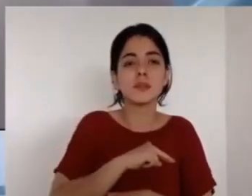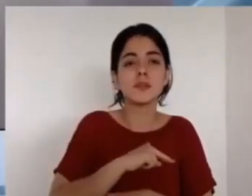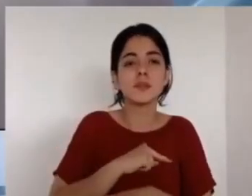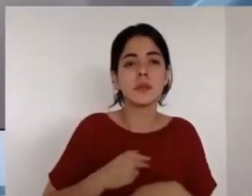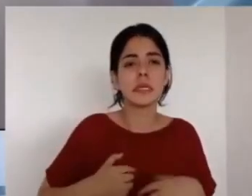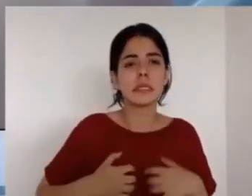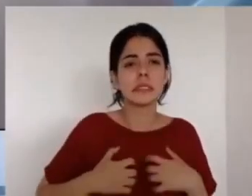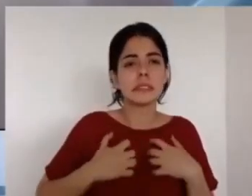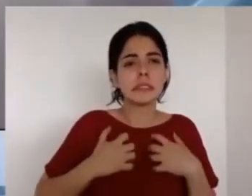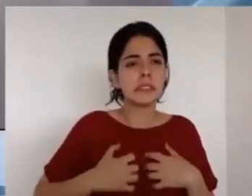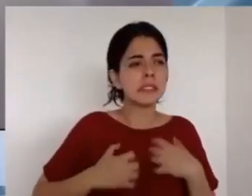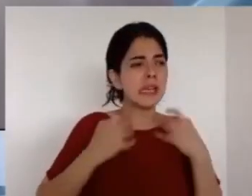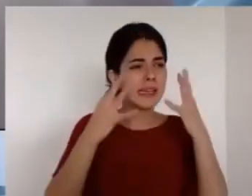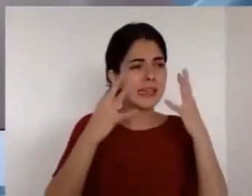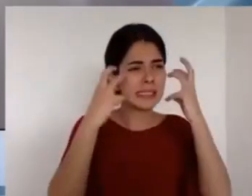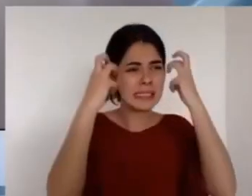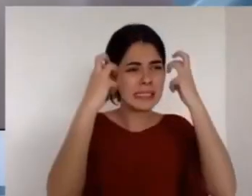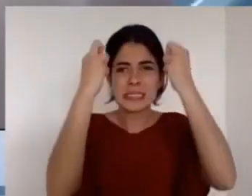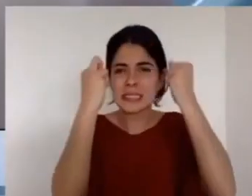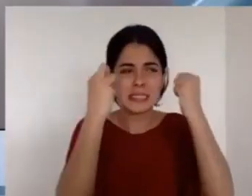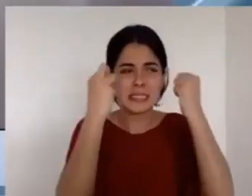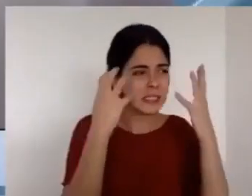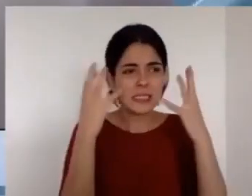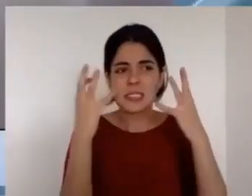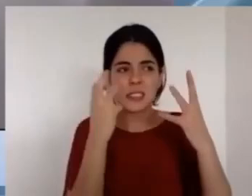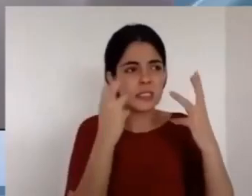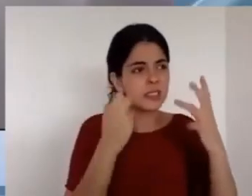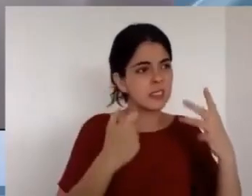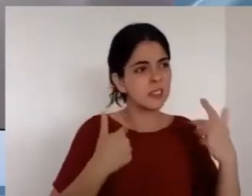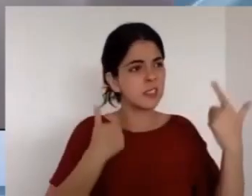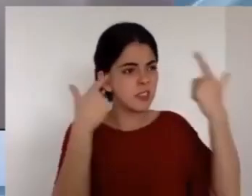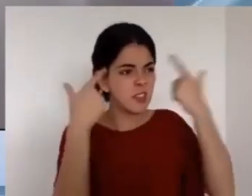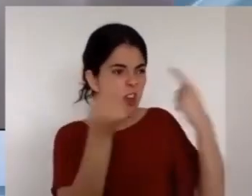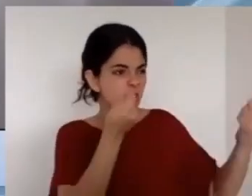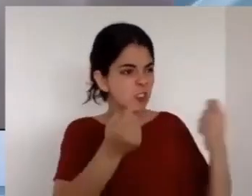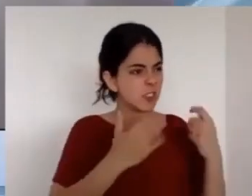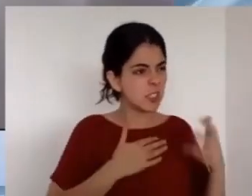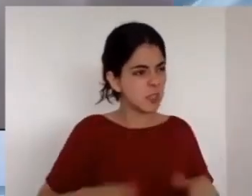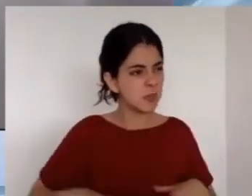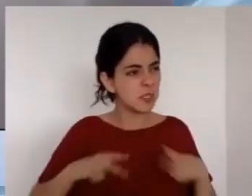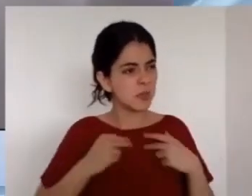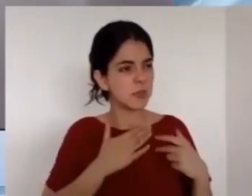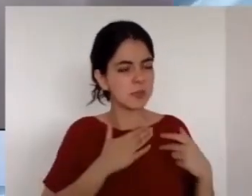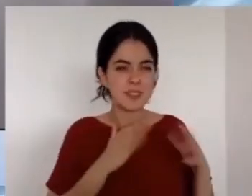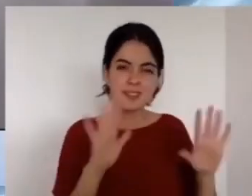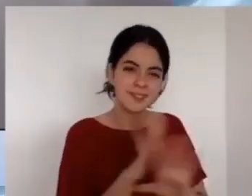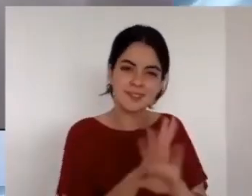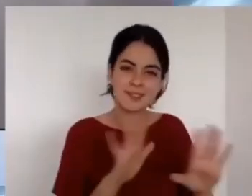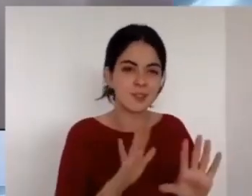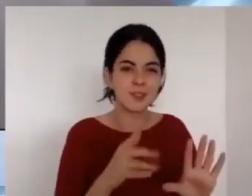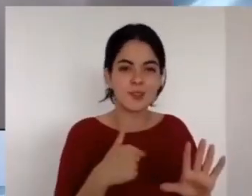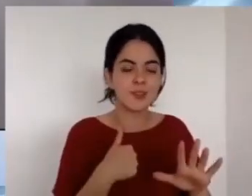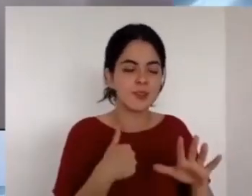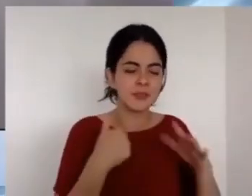tiene cuidado de nosotros. Por eso es que Dios le